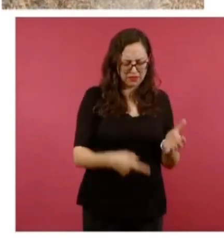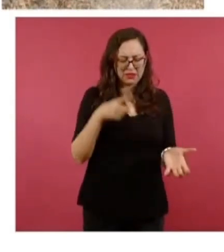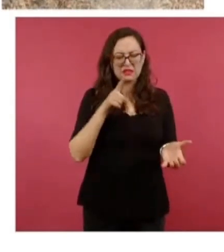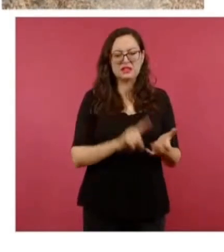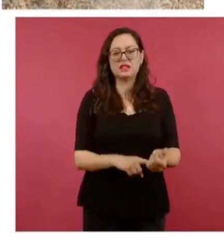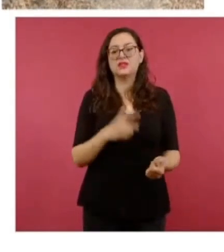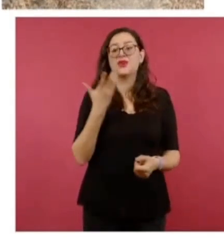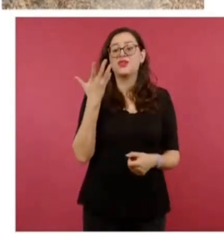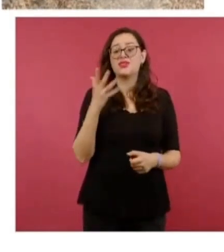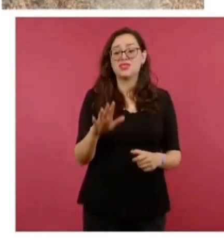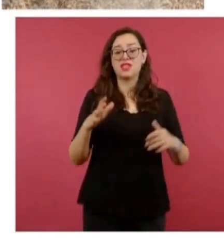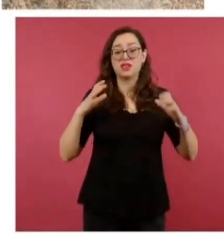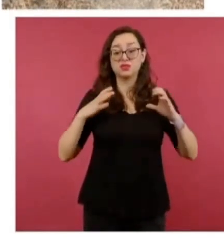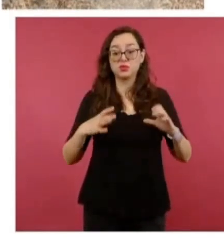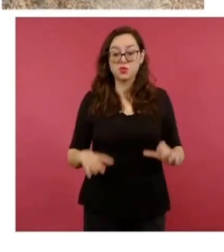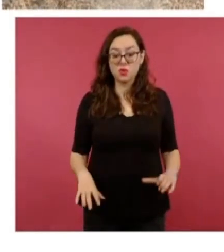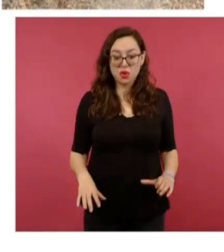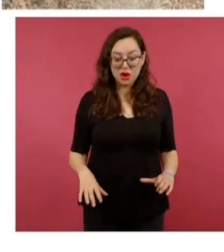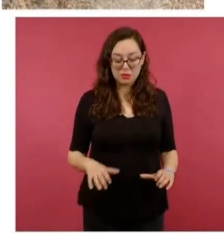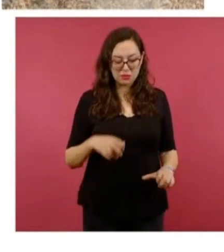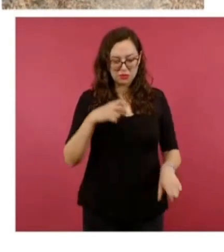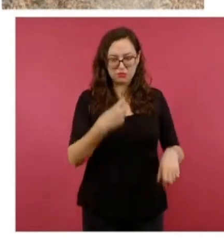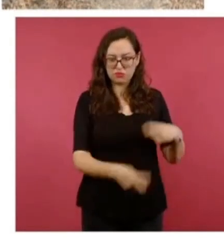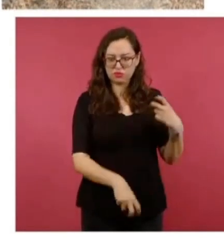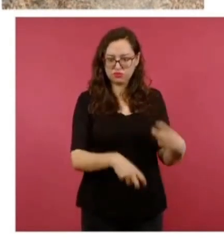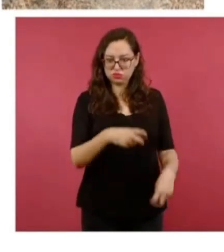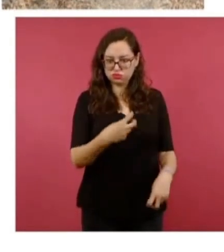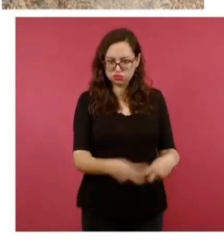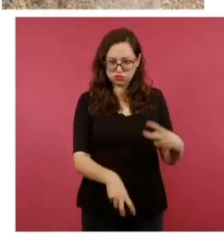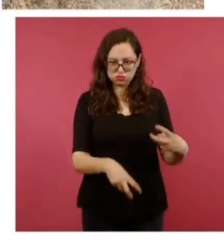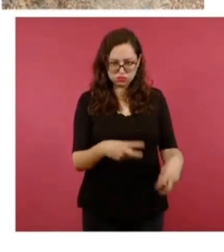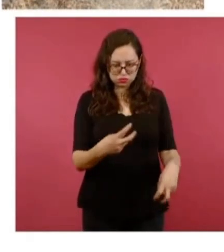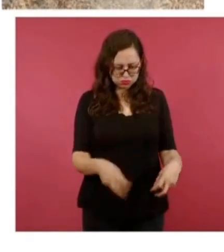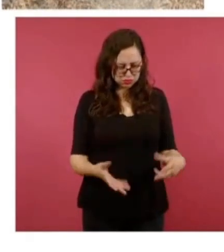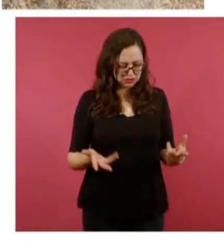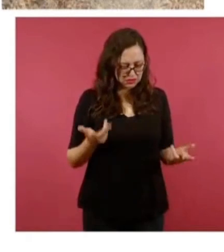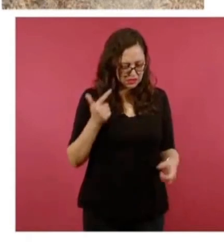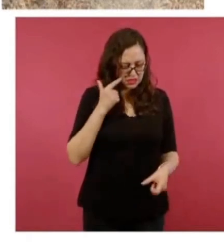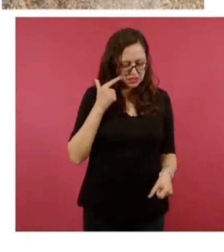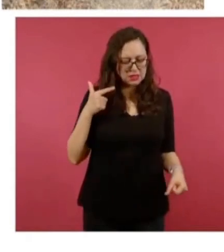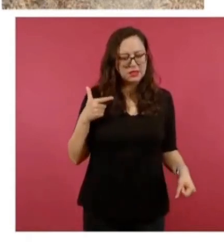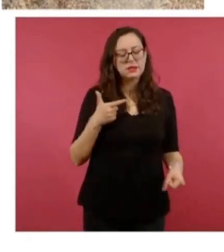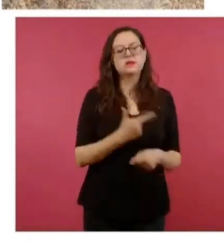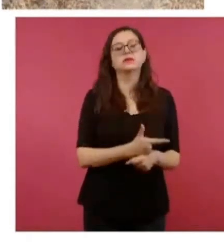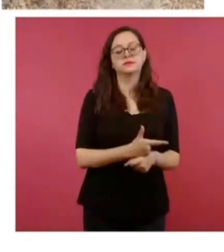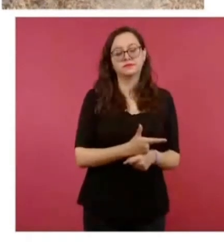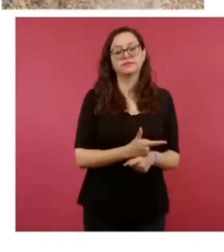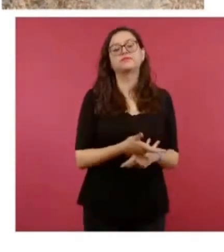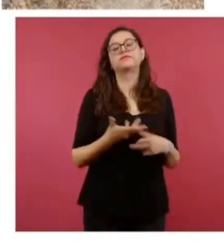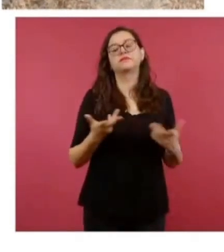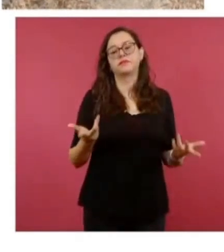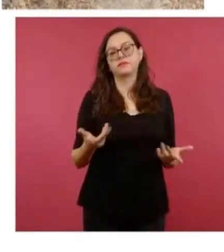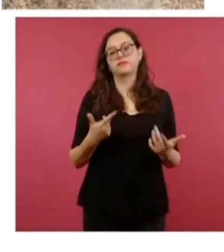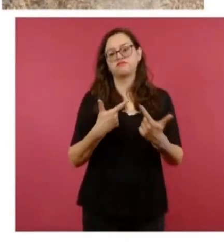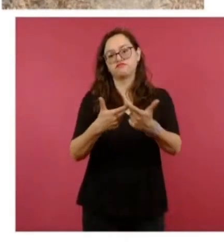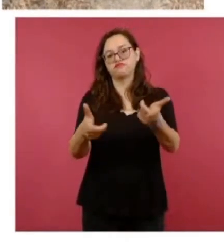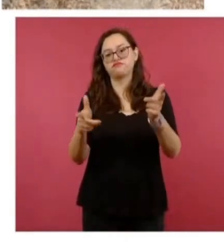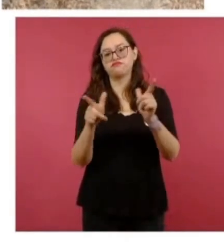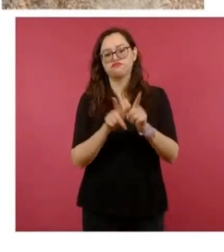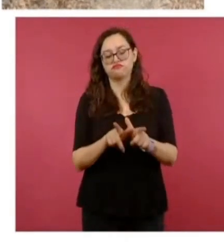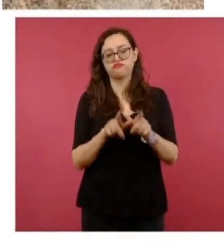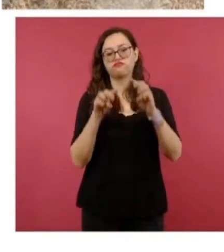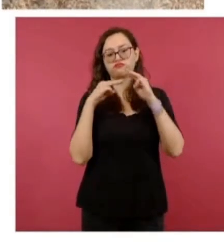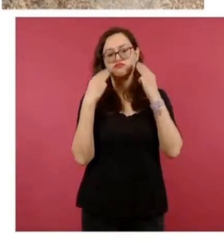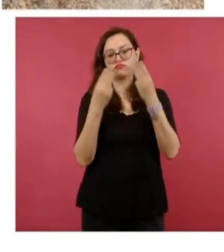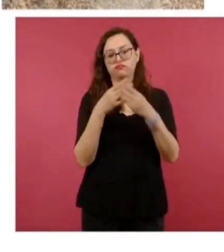en Nicolás Romero. La primera detención es el 22 de abril. La Fiscalía… Ah, bueno, aquí la